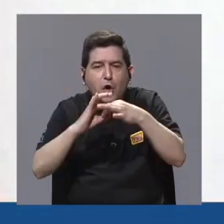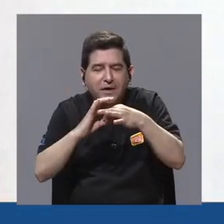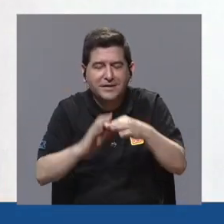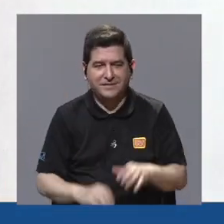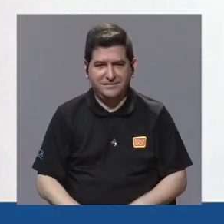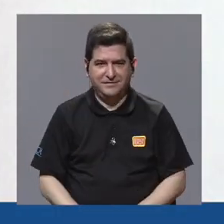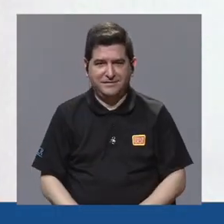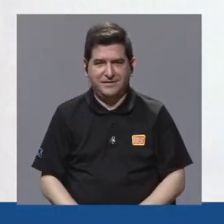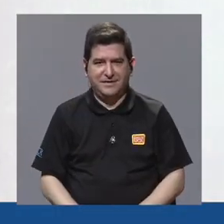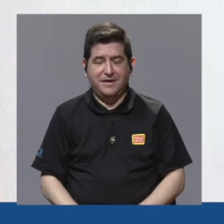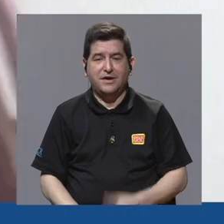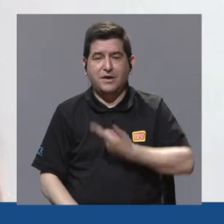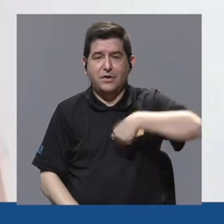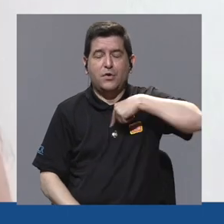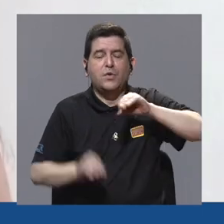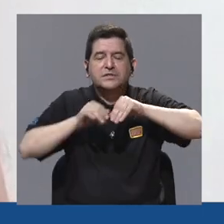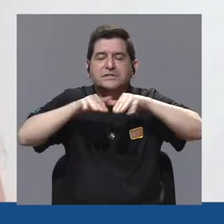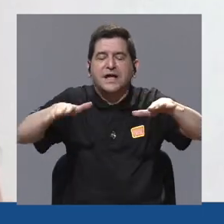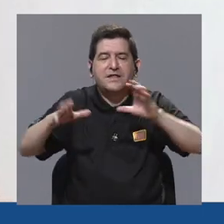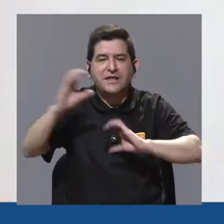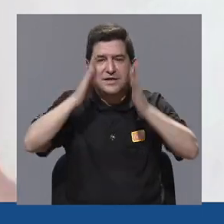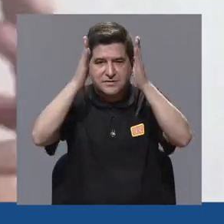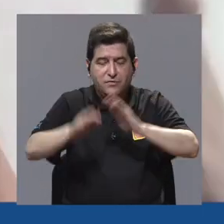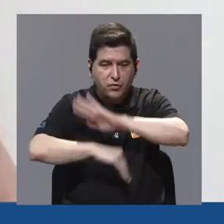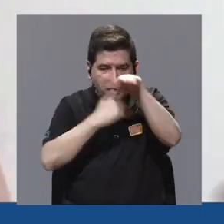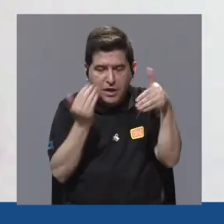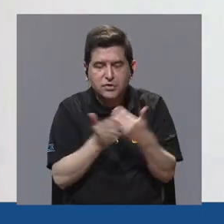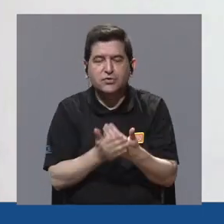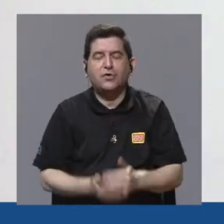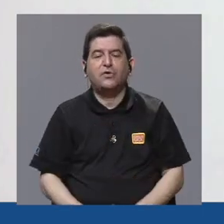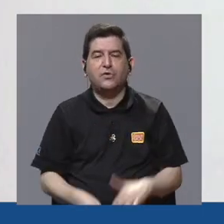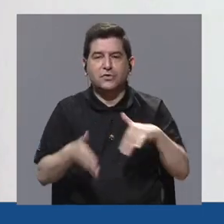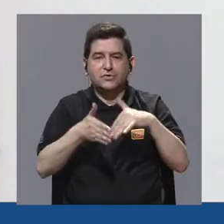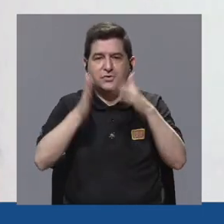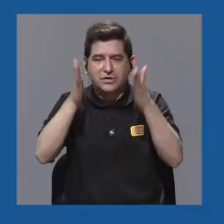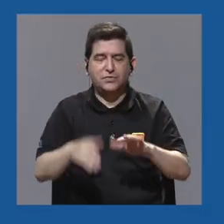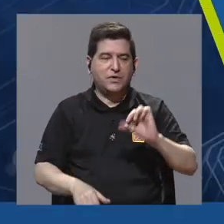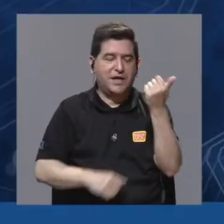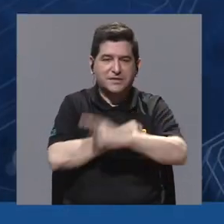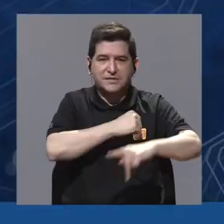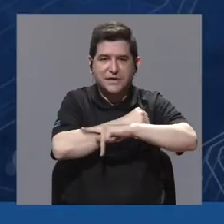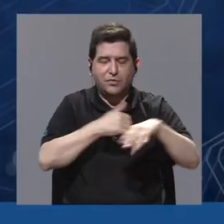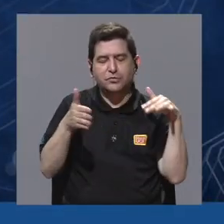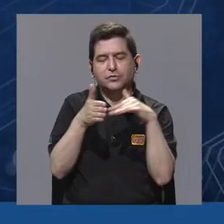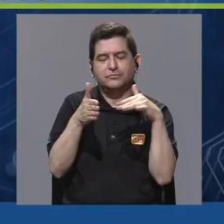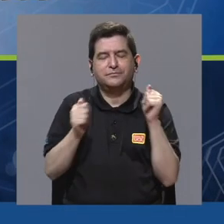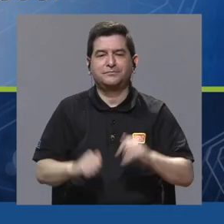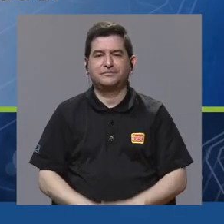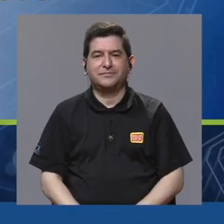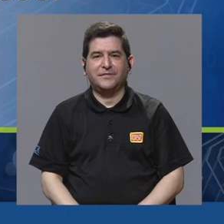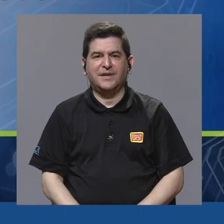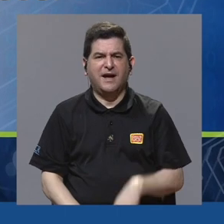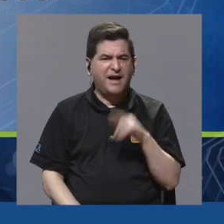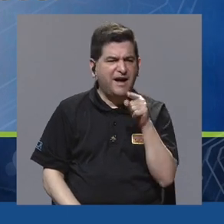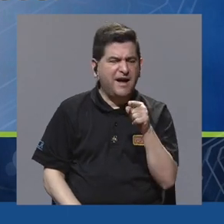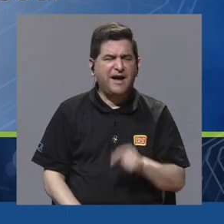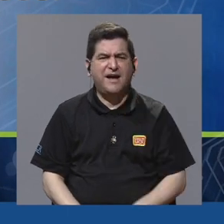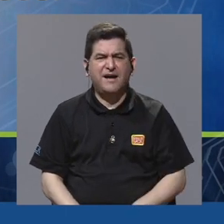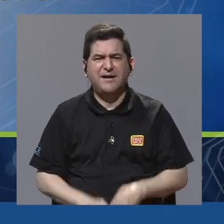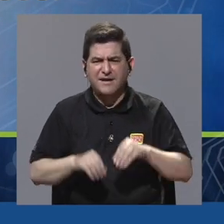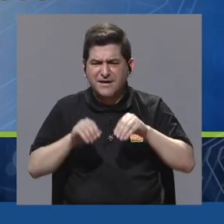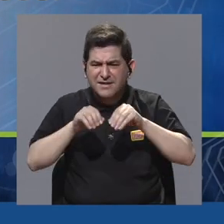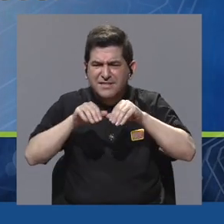a nuestra diáspora científica todos estos decarios que están en el exterior. Diáspora es un